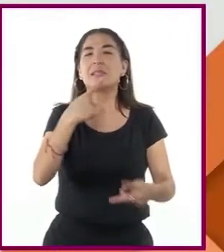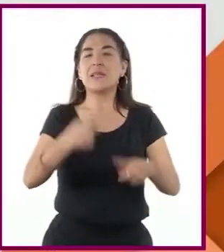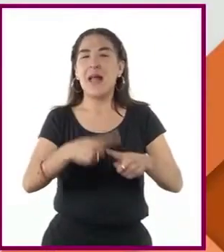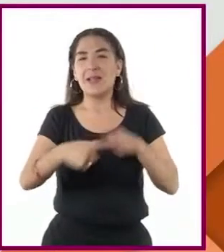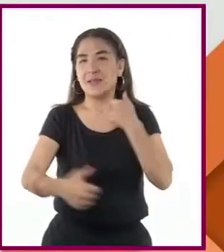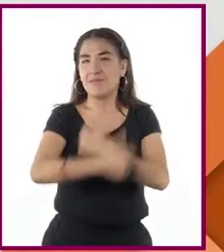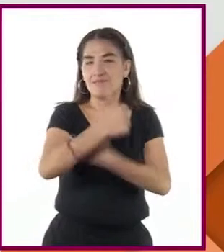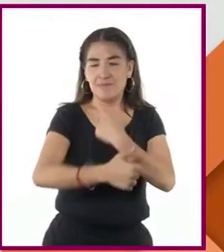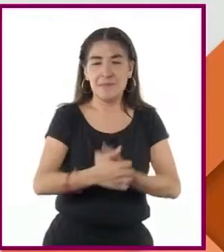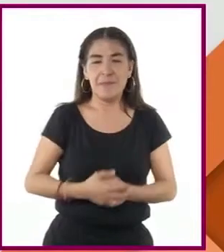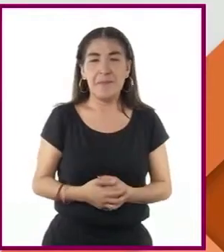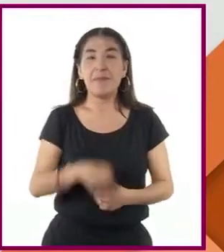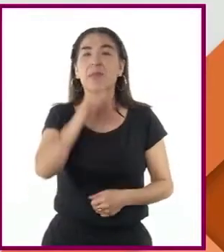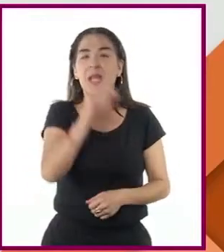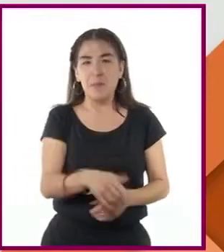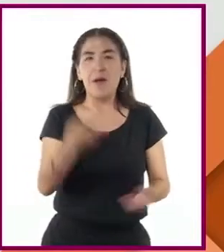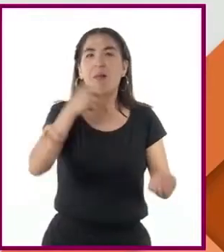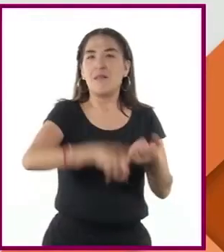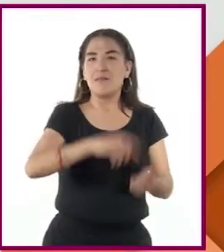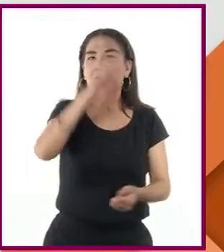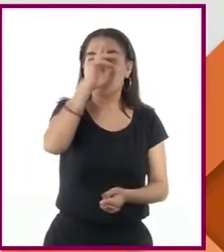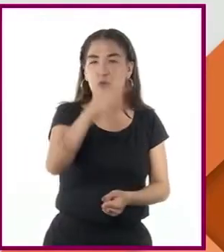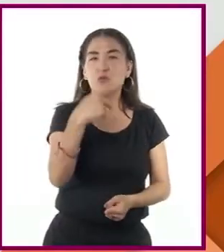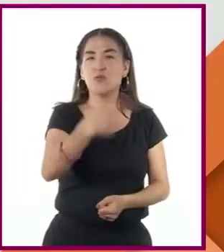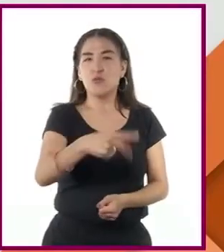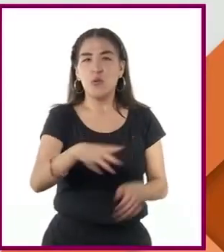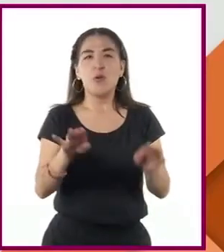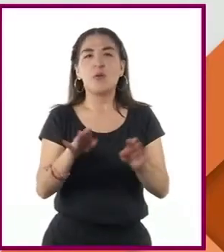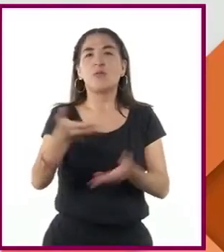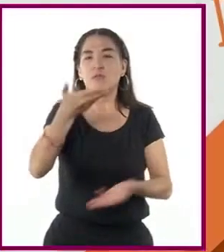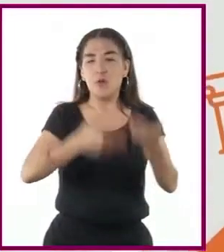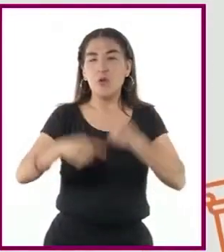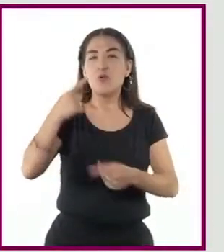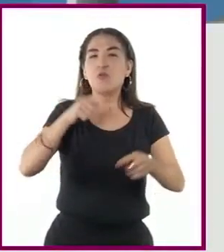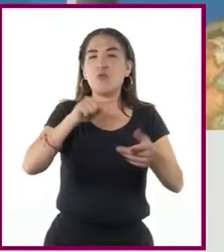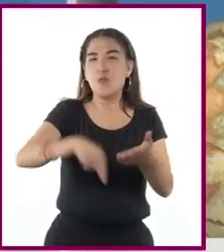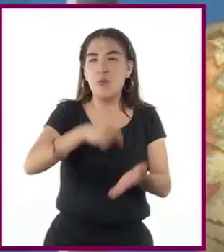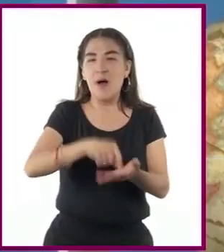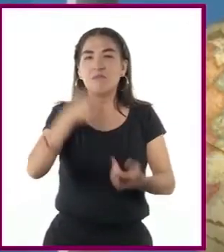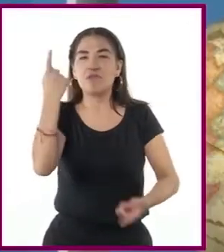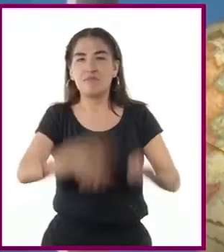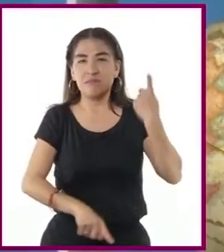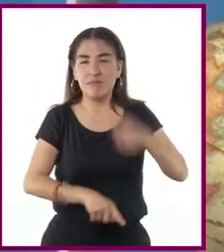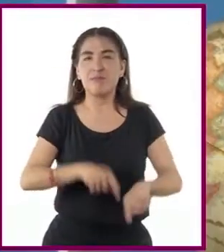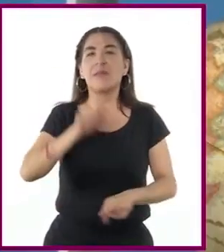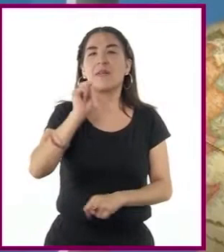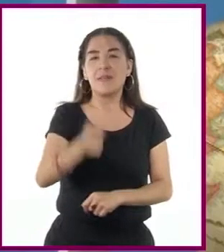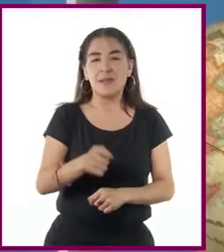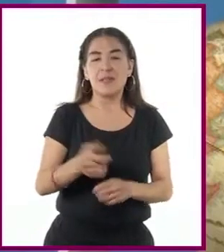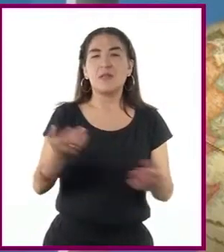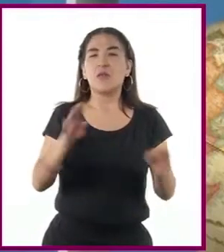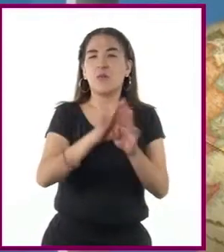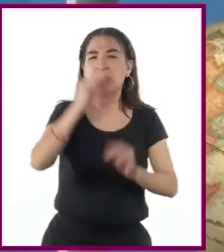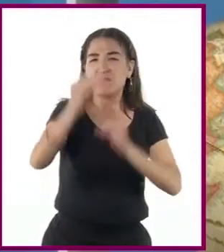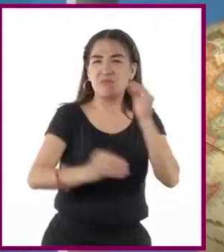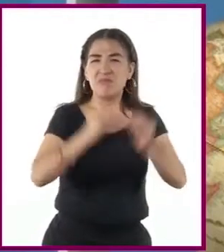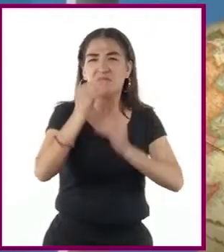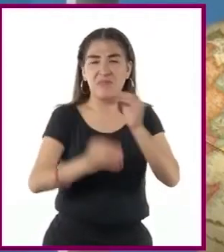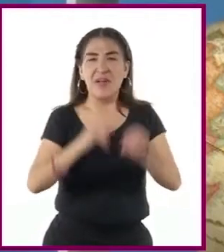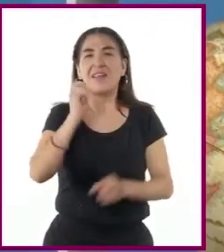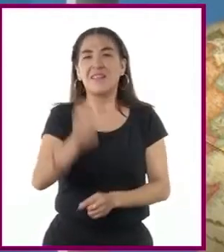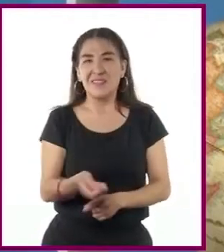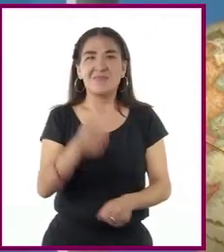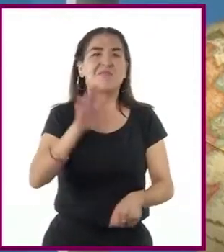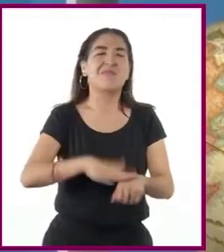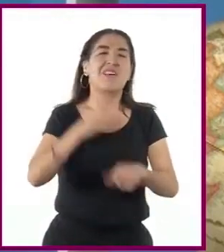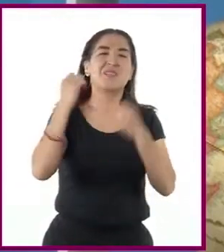No obstante que existía un respeto entre las zonas de influencia dominadas y consolidadas, en algunos casos la disputa se vivió de forma mucho